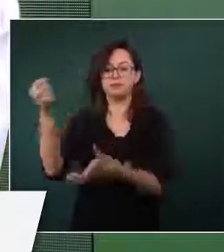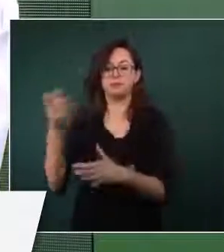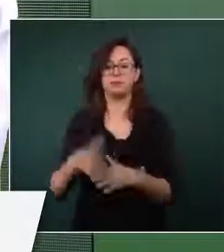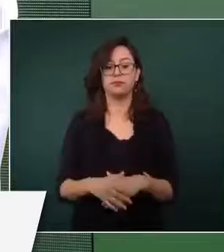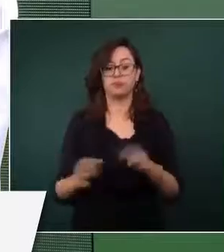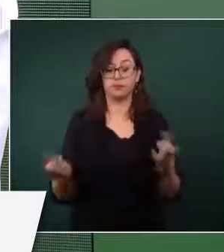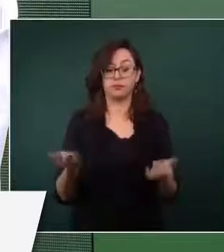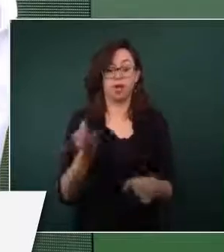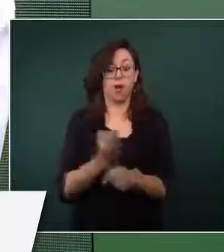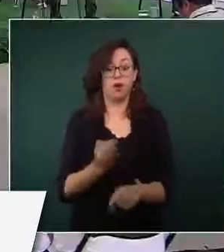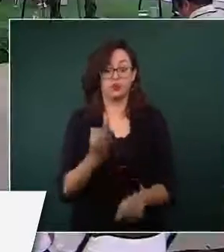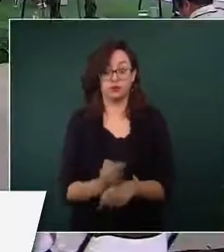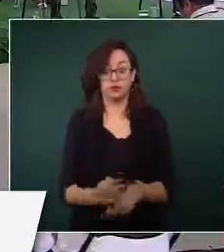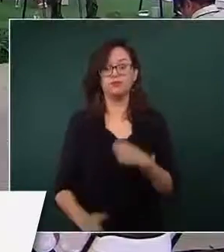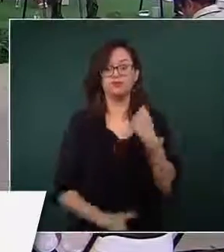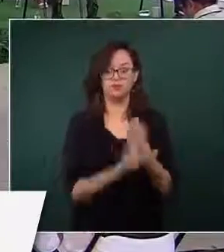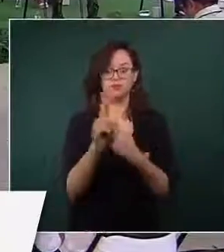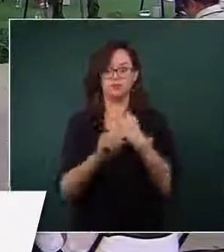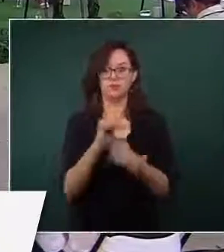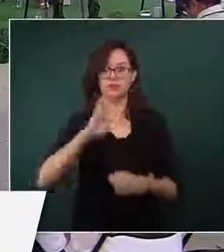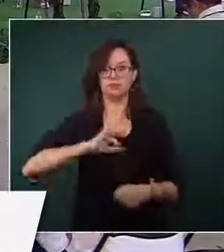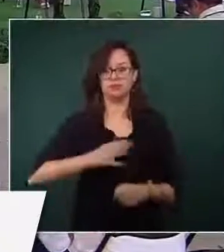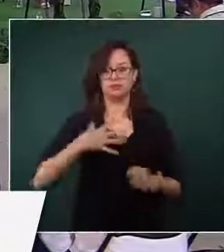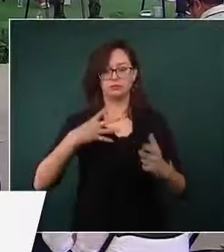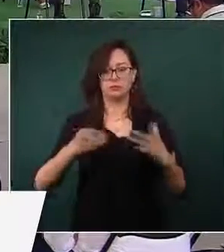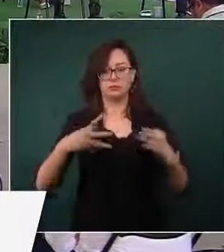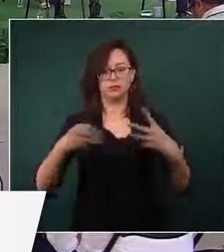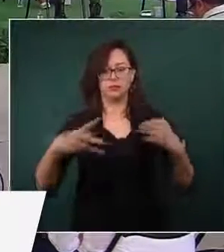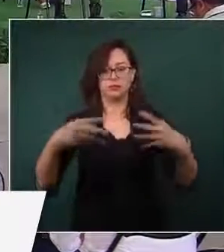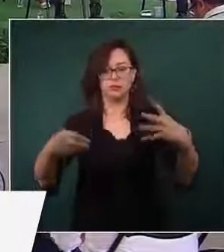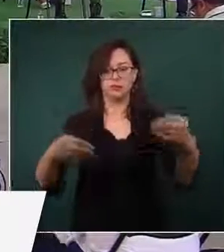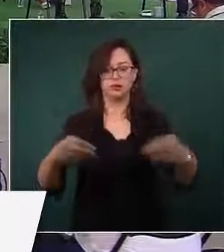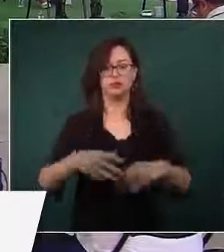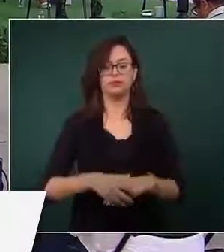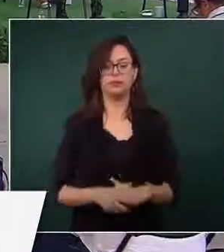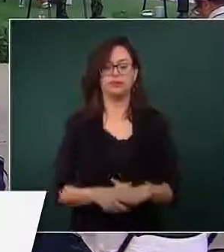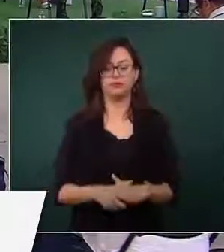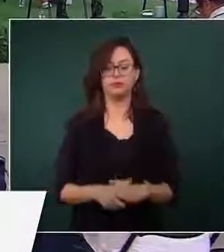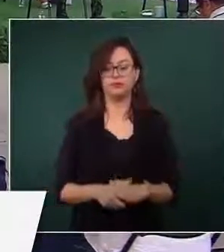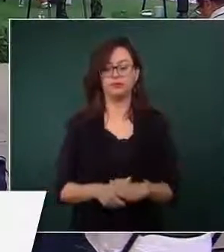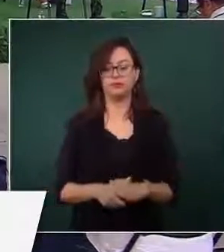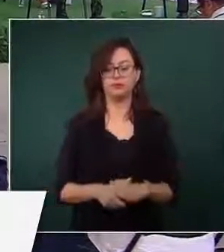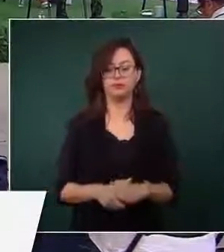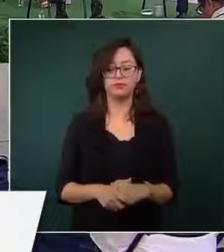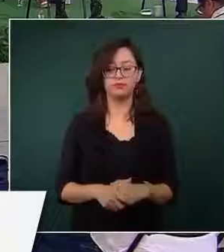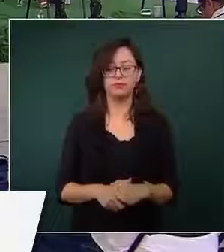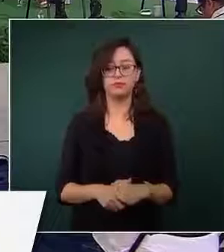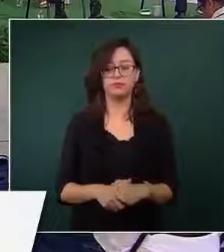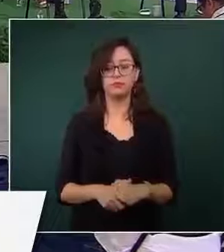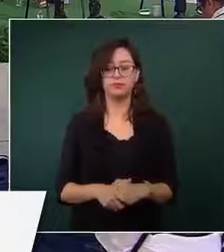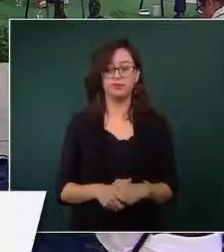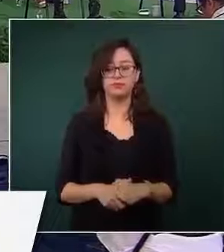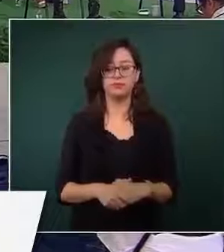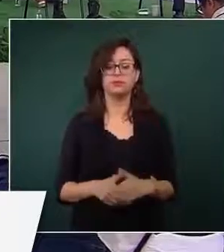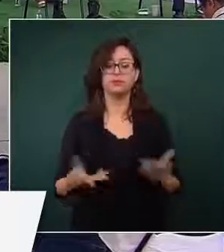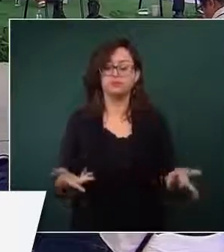emergencia. Entonces, hemos estado actuando en colaboración